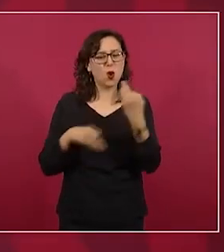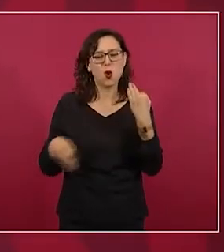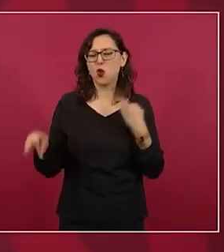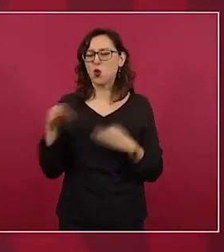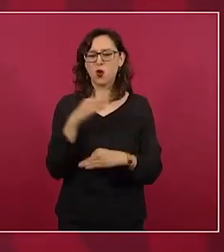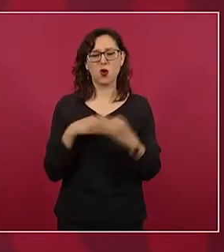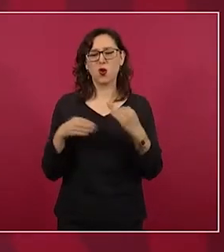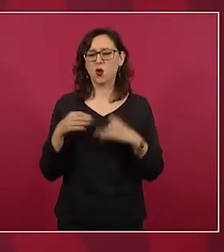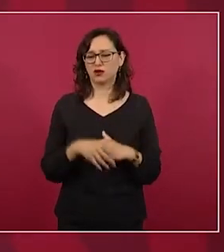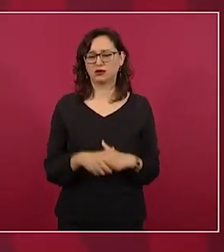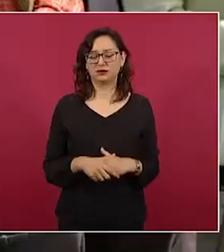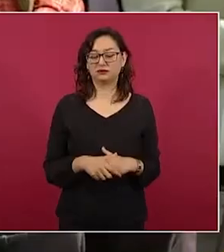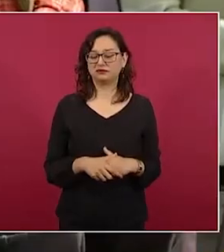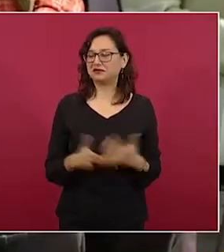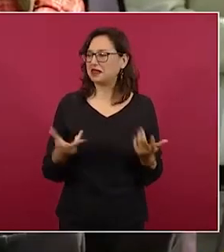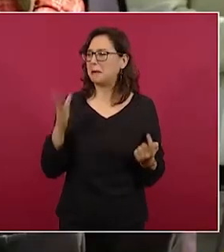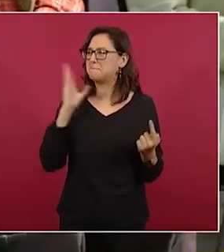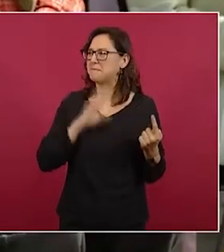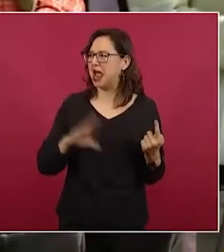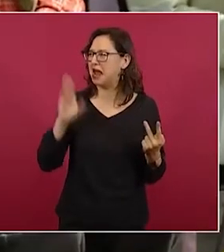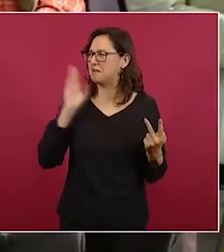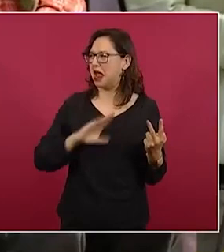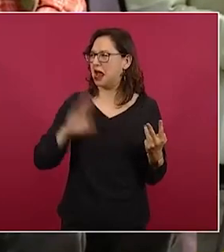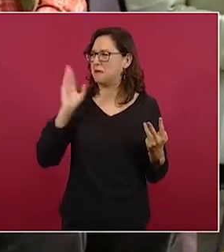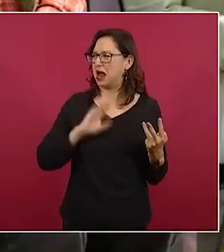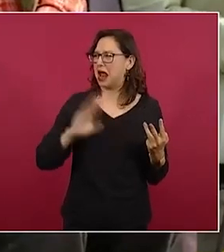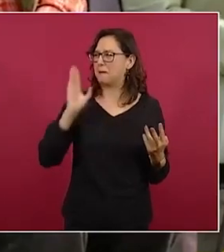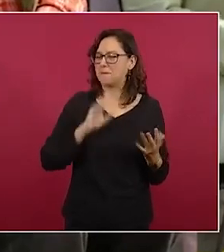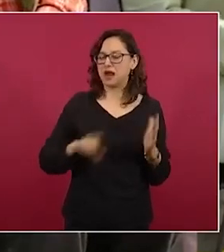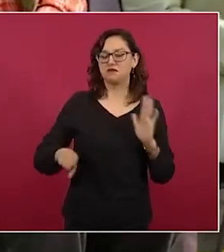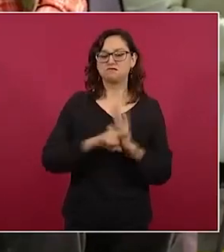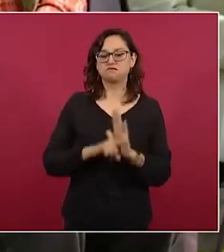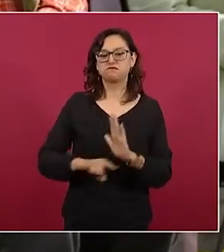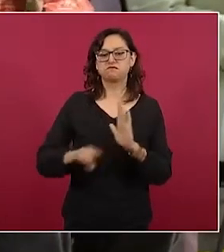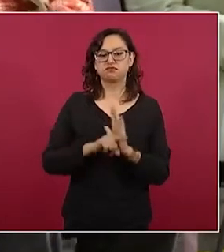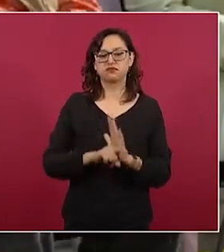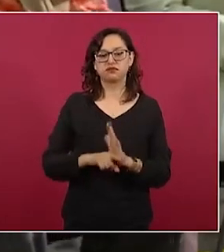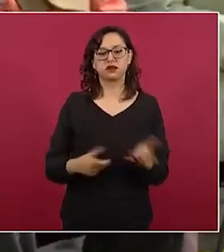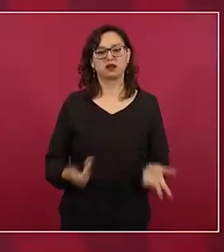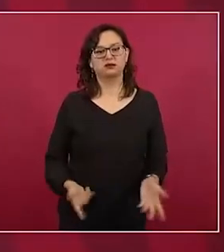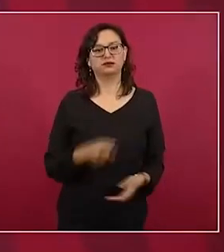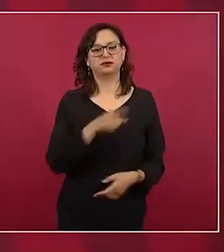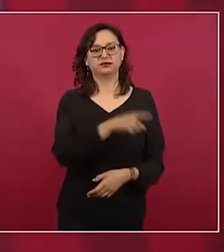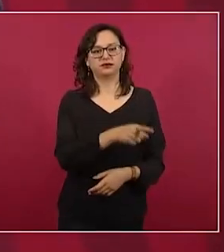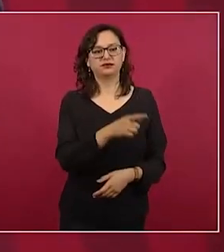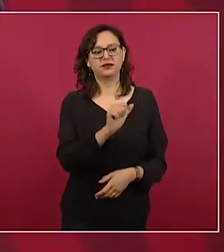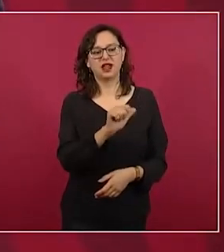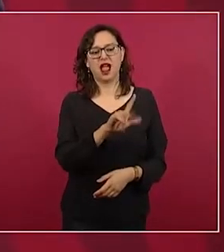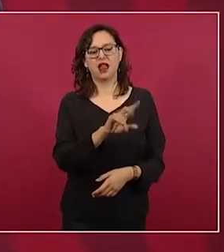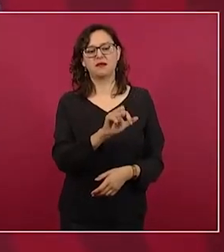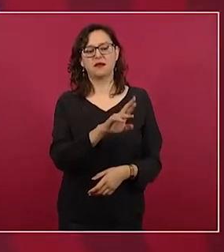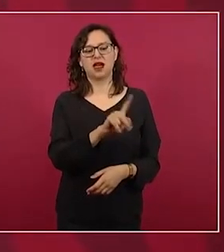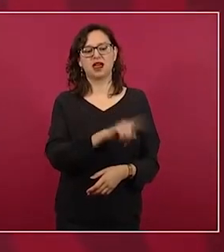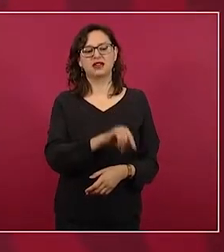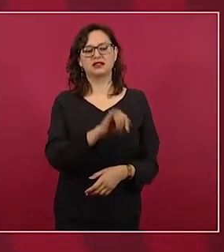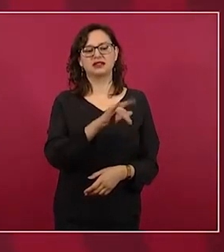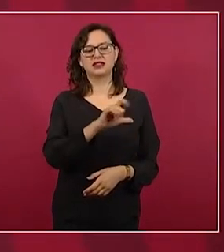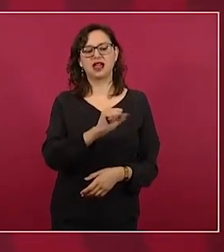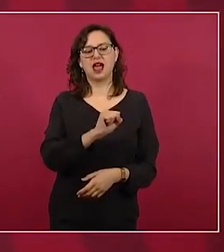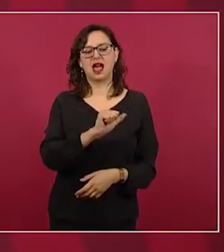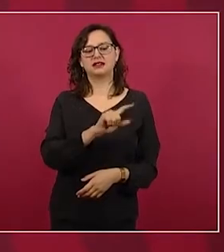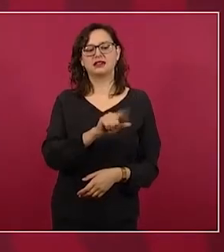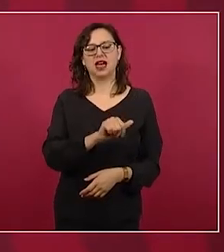todo lo ven mal, este señor Álvarez y Casa y otros,